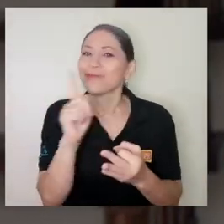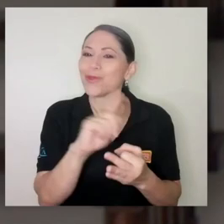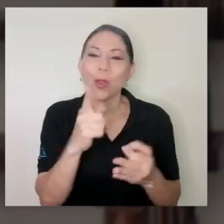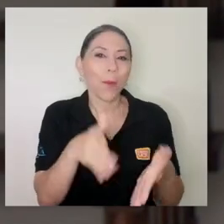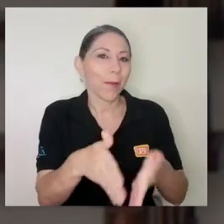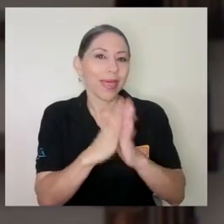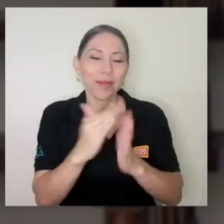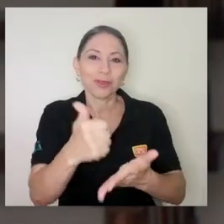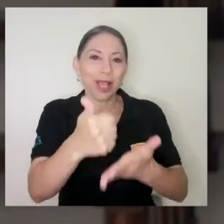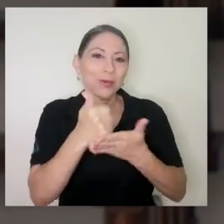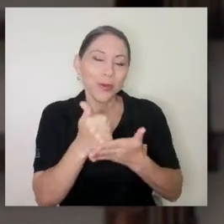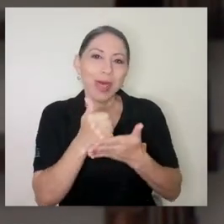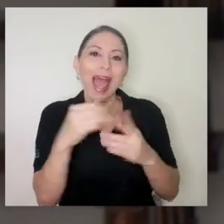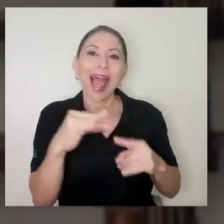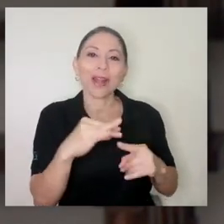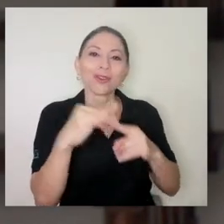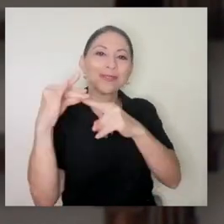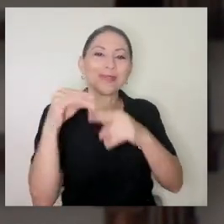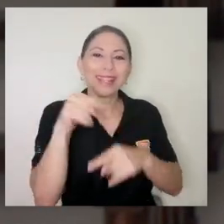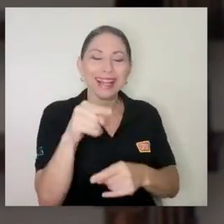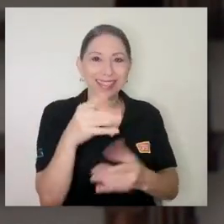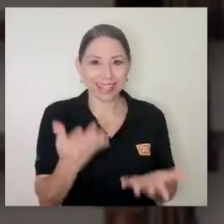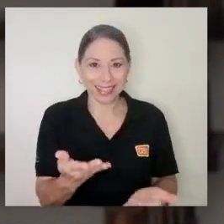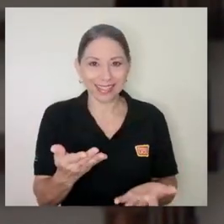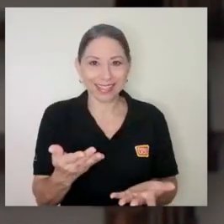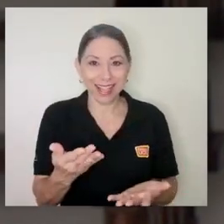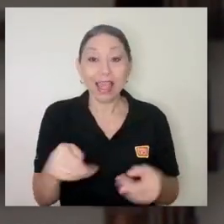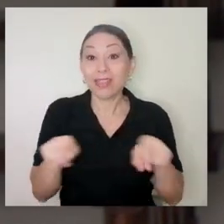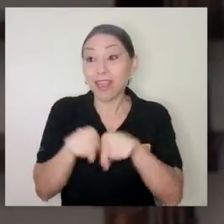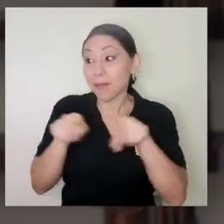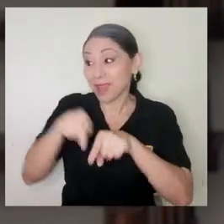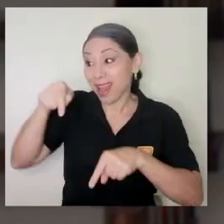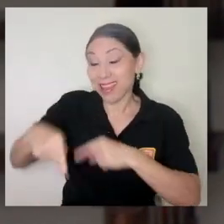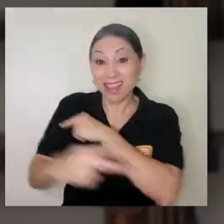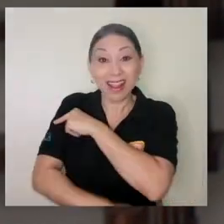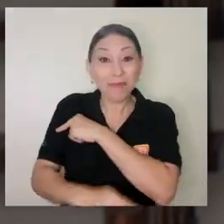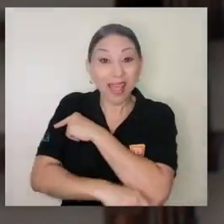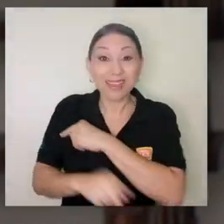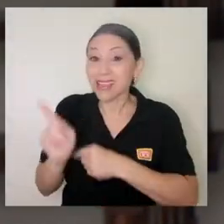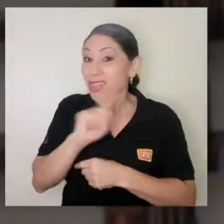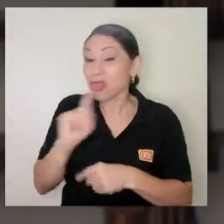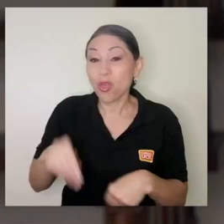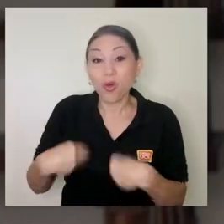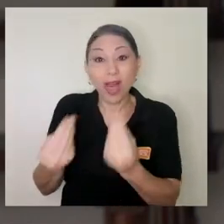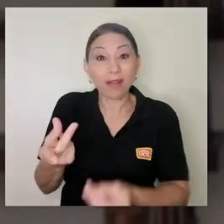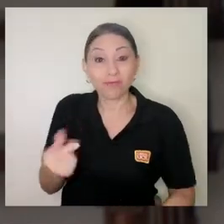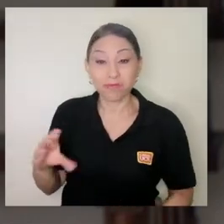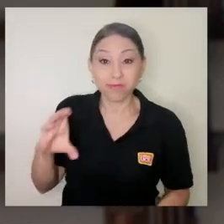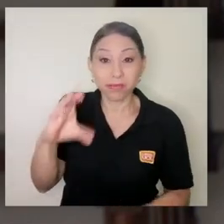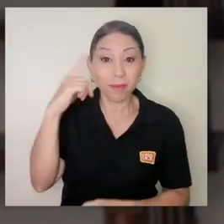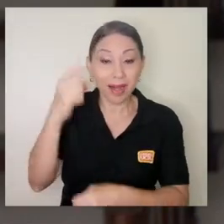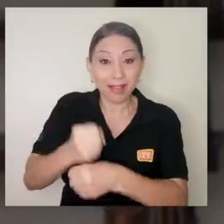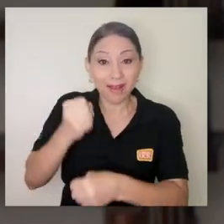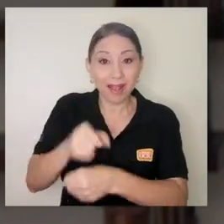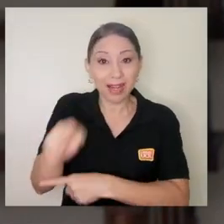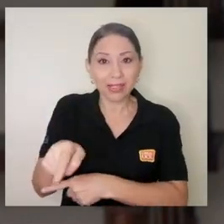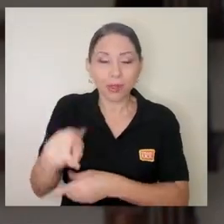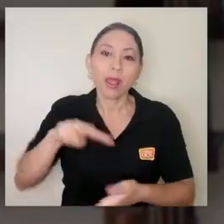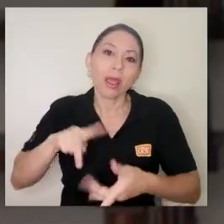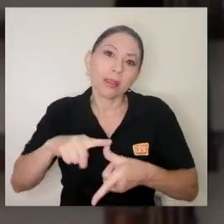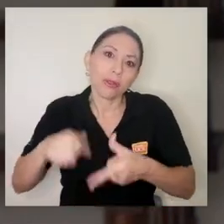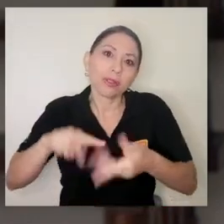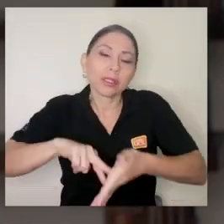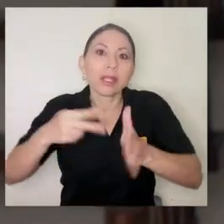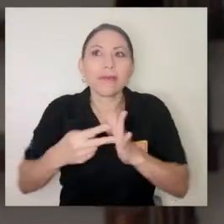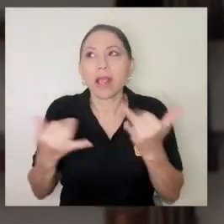ayuda a los especialistas que corresponde y además tenemos una baja inversión en el país eso todo eso es un caldo de cultivo para que